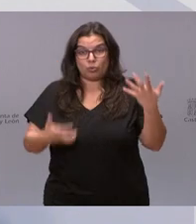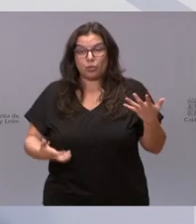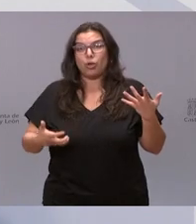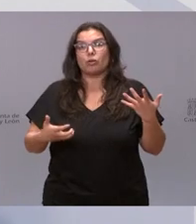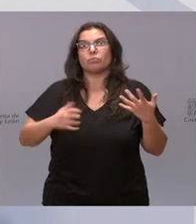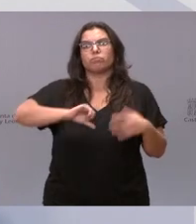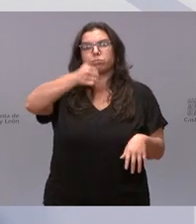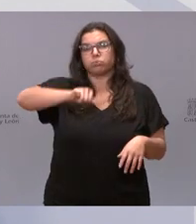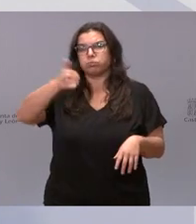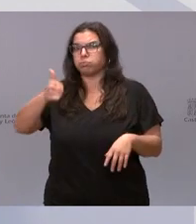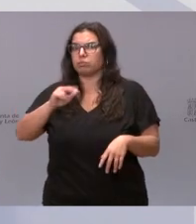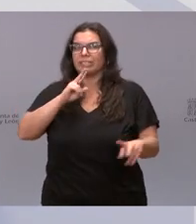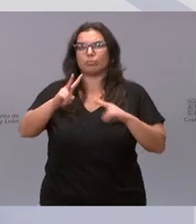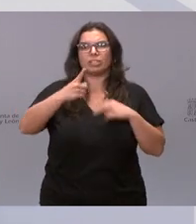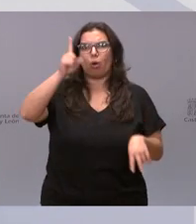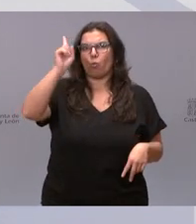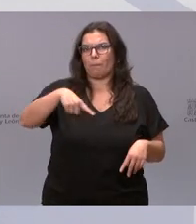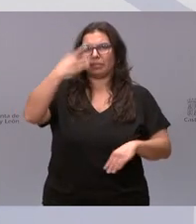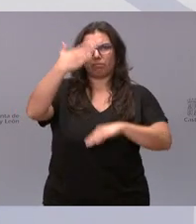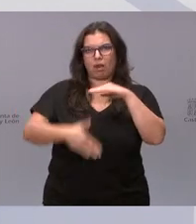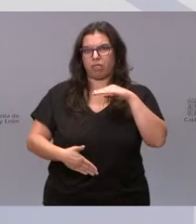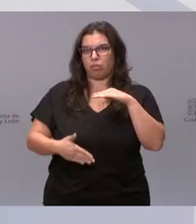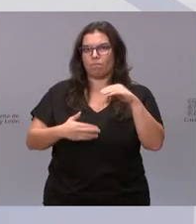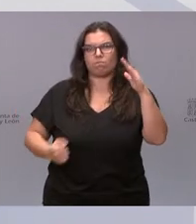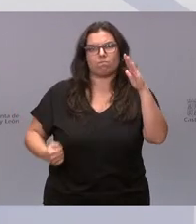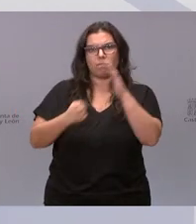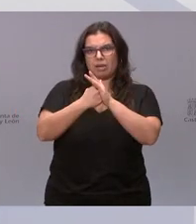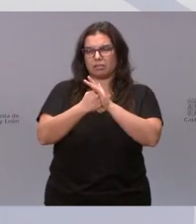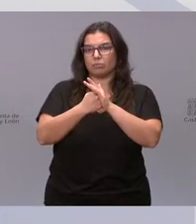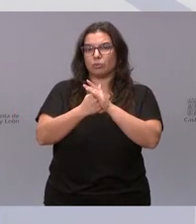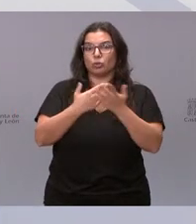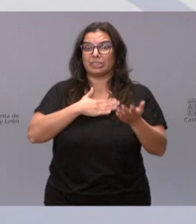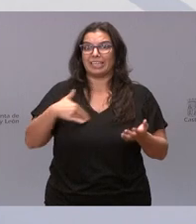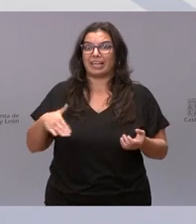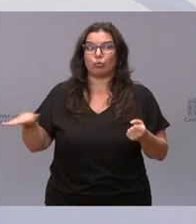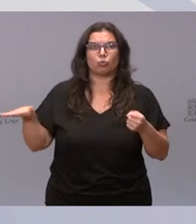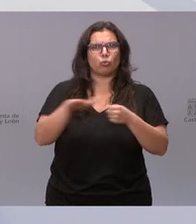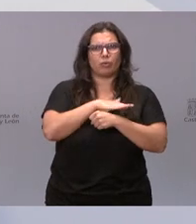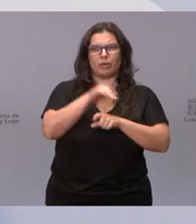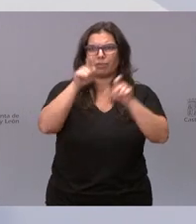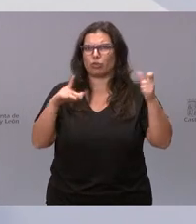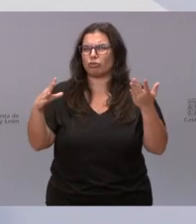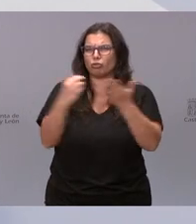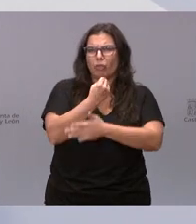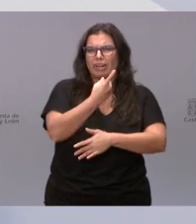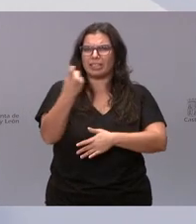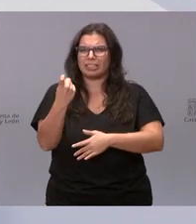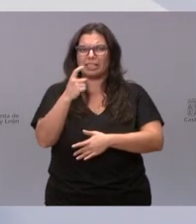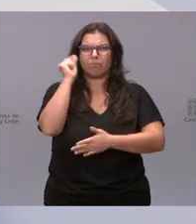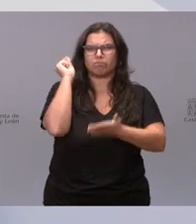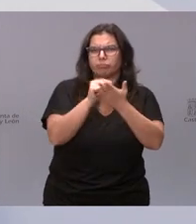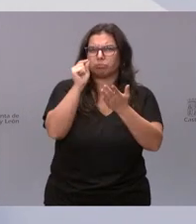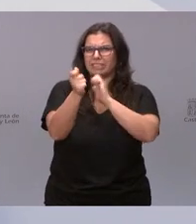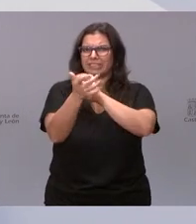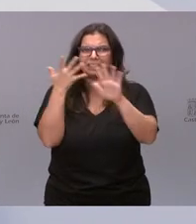de un mes. Queremos, por tanto, llegar a todas las personas que lo necesiten, de una manera ágil, de una